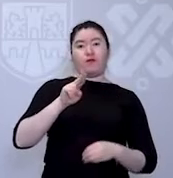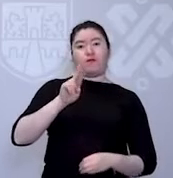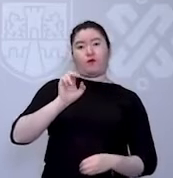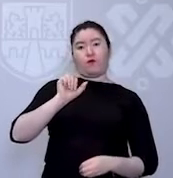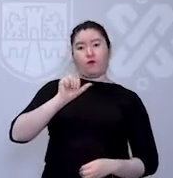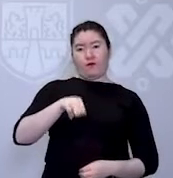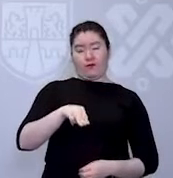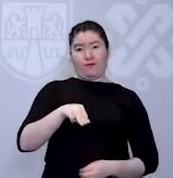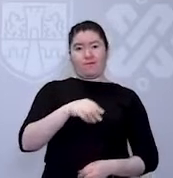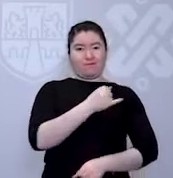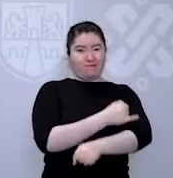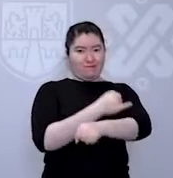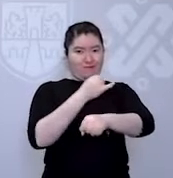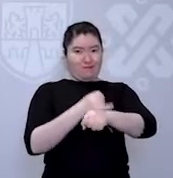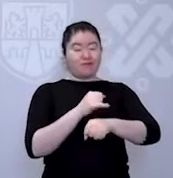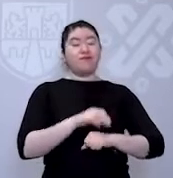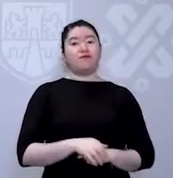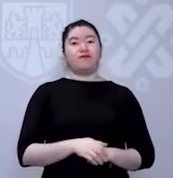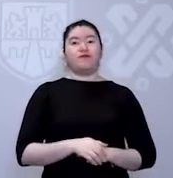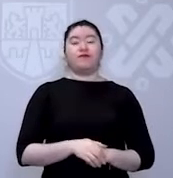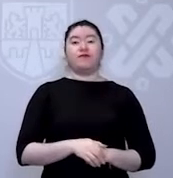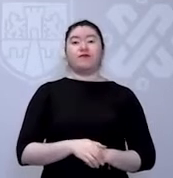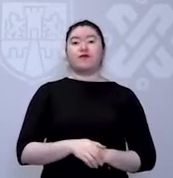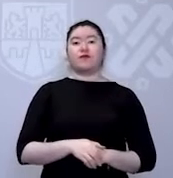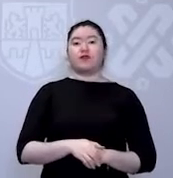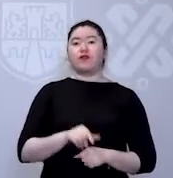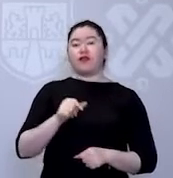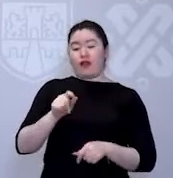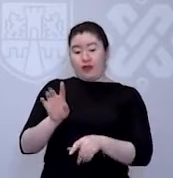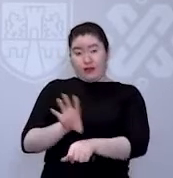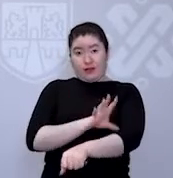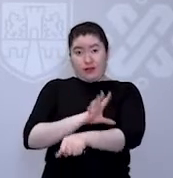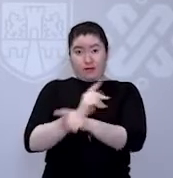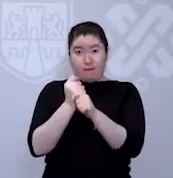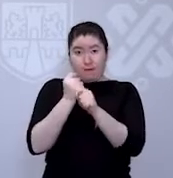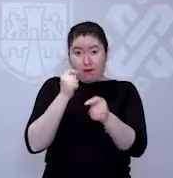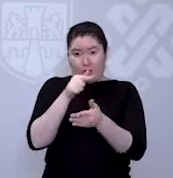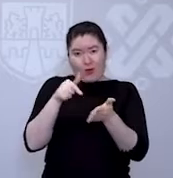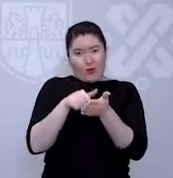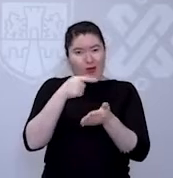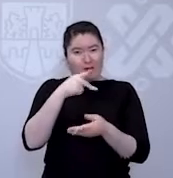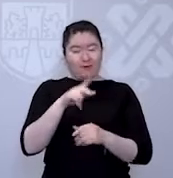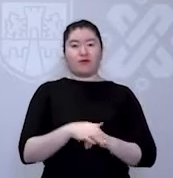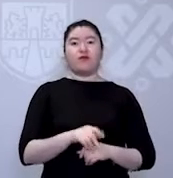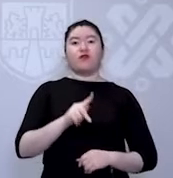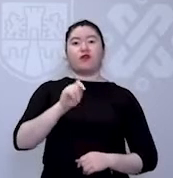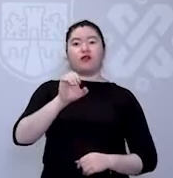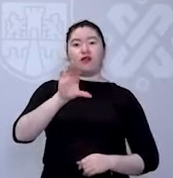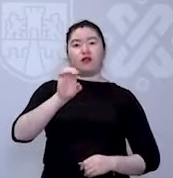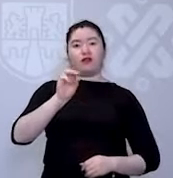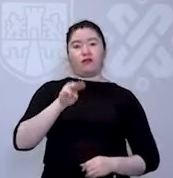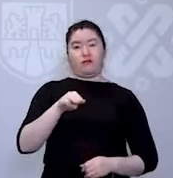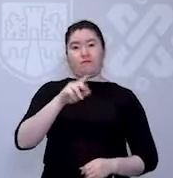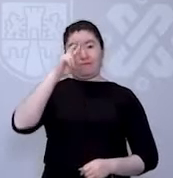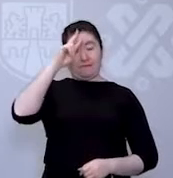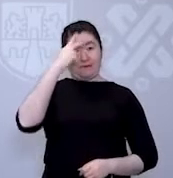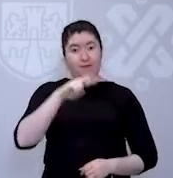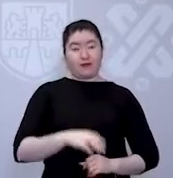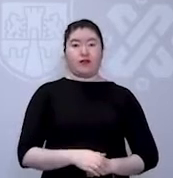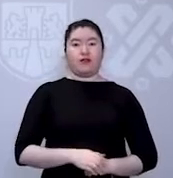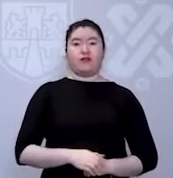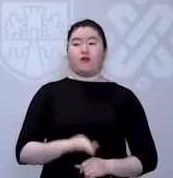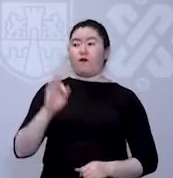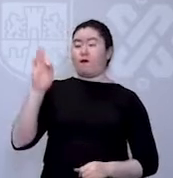Metropolitana Sede Iztapalapa, la Sede del Servicio de Transportes Eléctricos, Telecom de México,